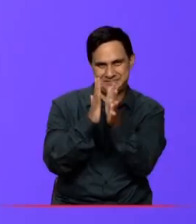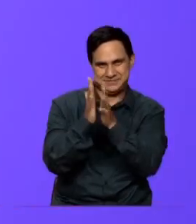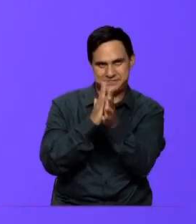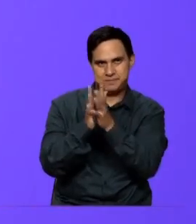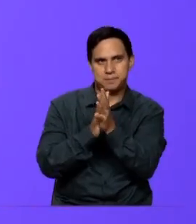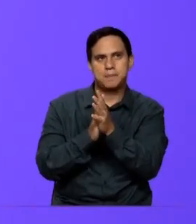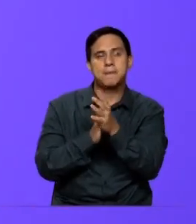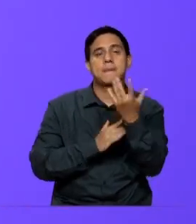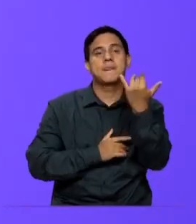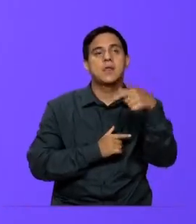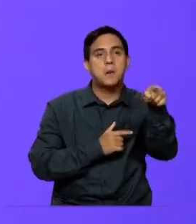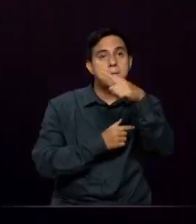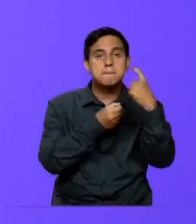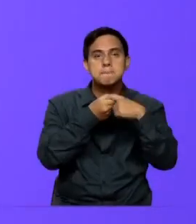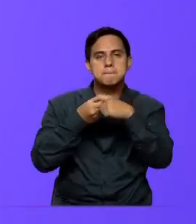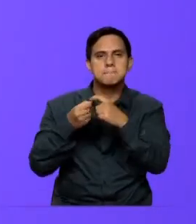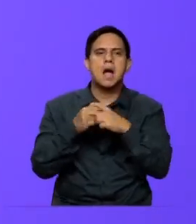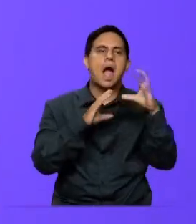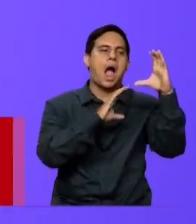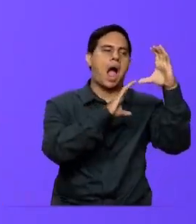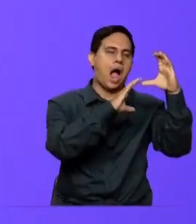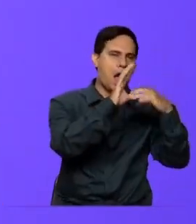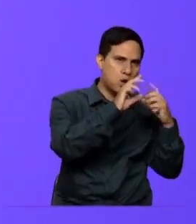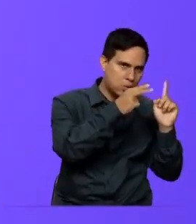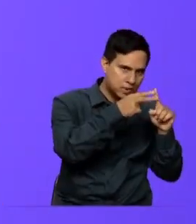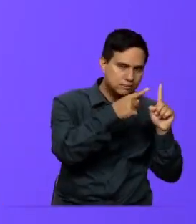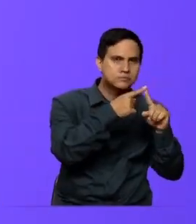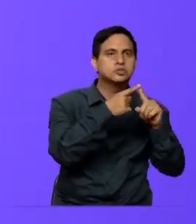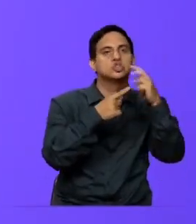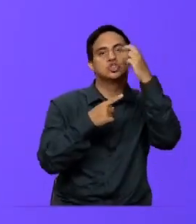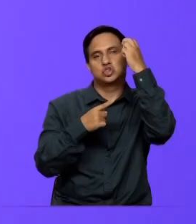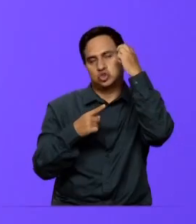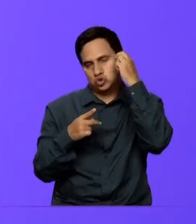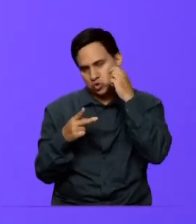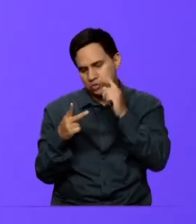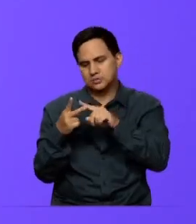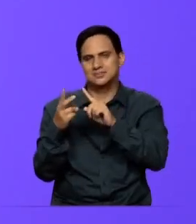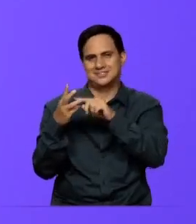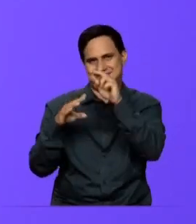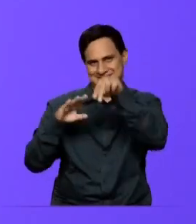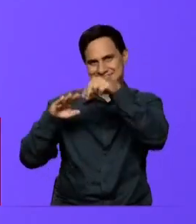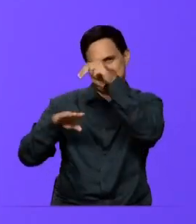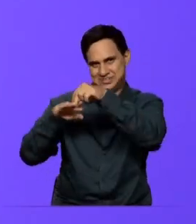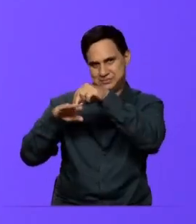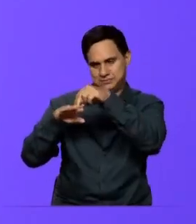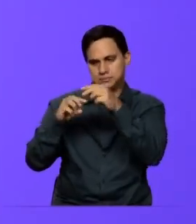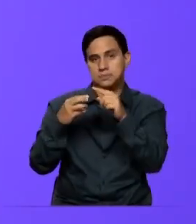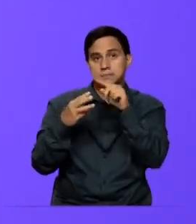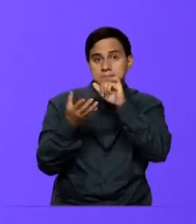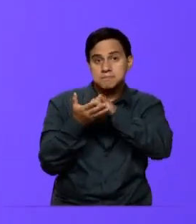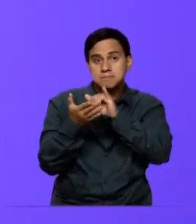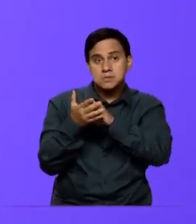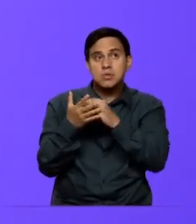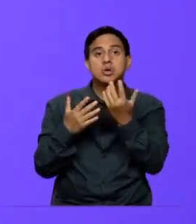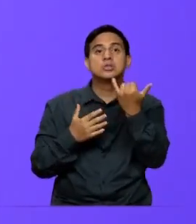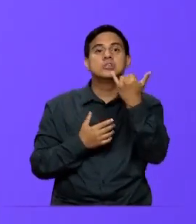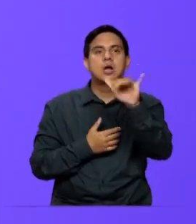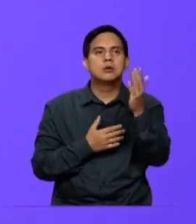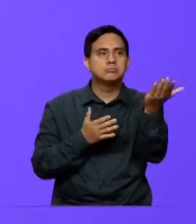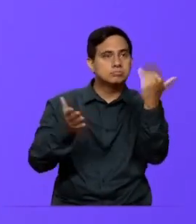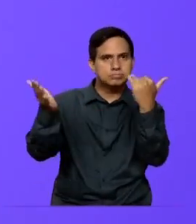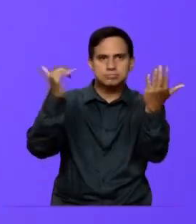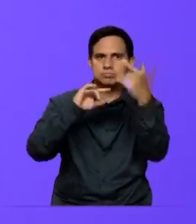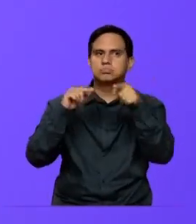Una para el departamento del Cauca, una para el departamento de Chocó y otra para el departamento de Nariño. Esa es una novedad, es una convocatoria que en general